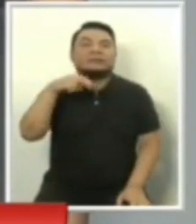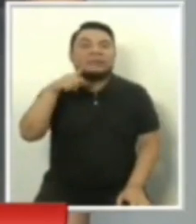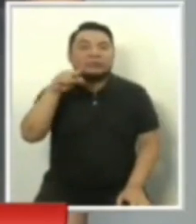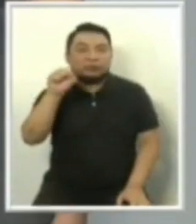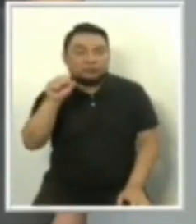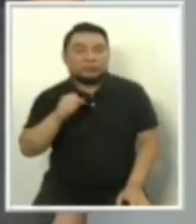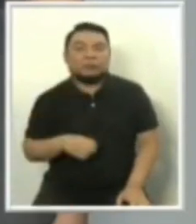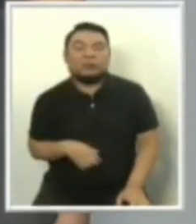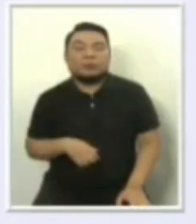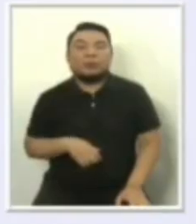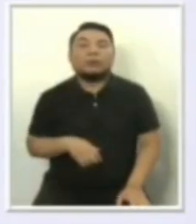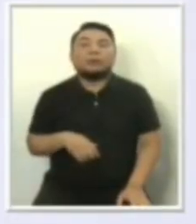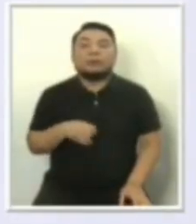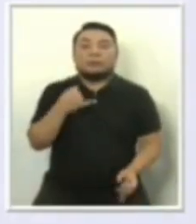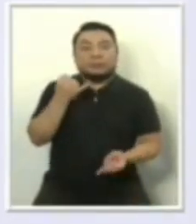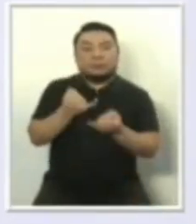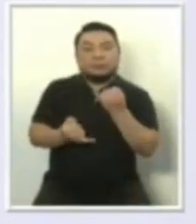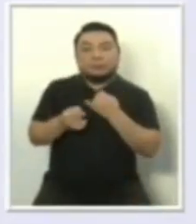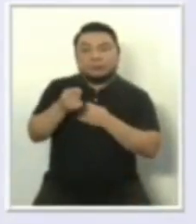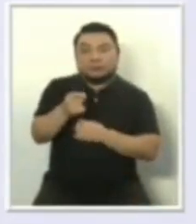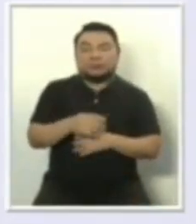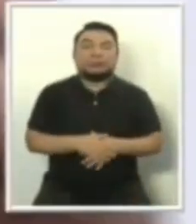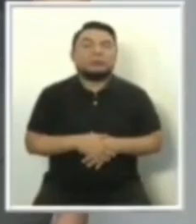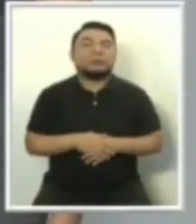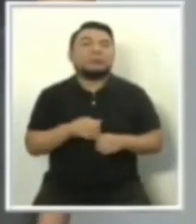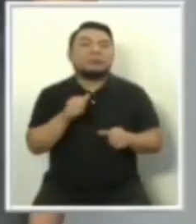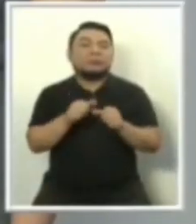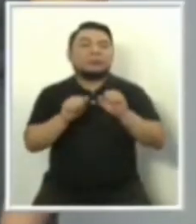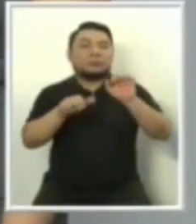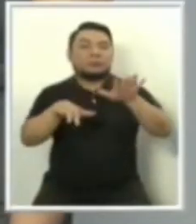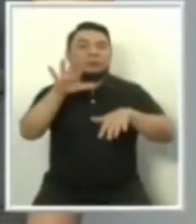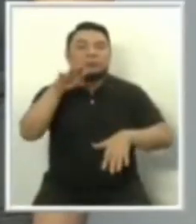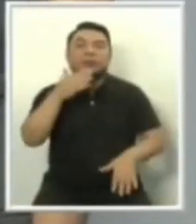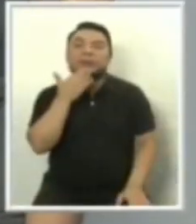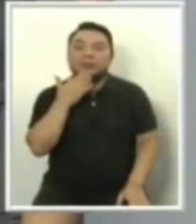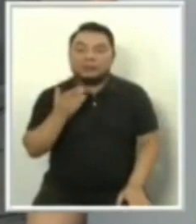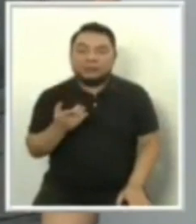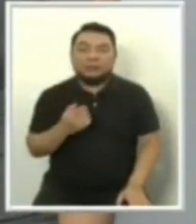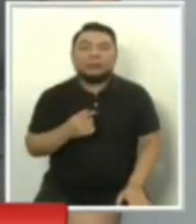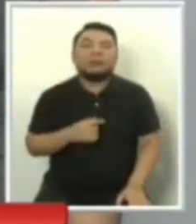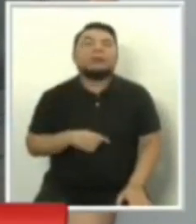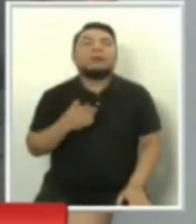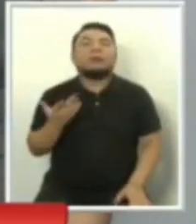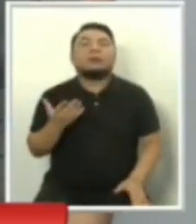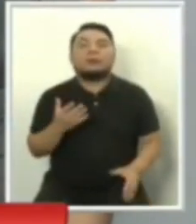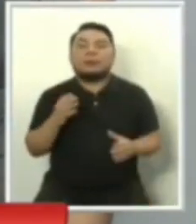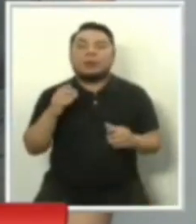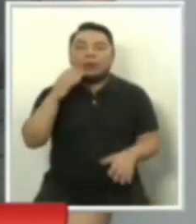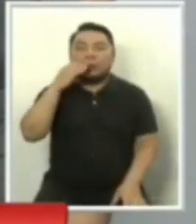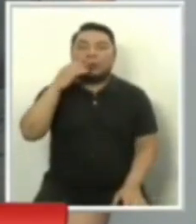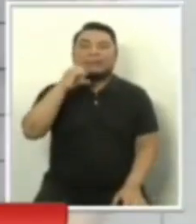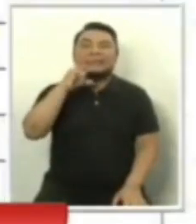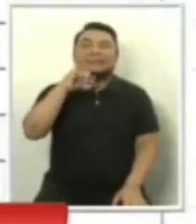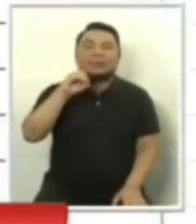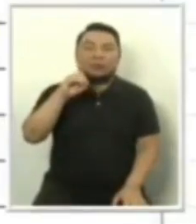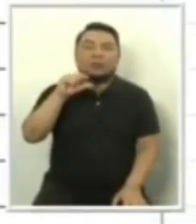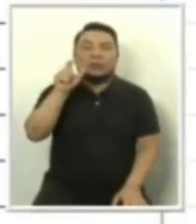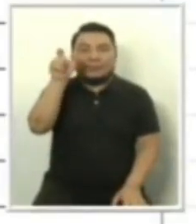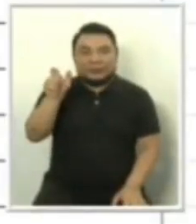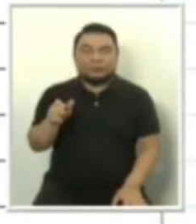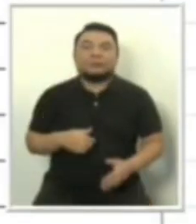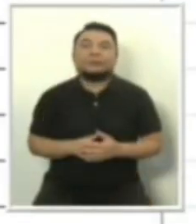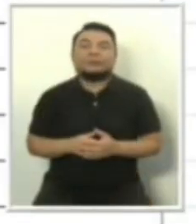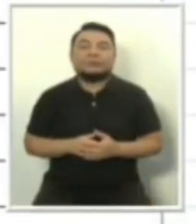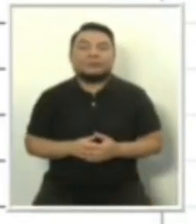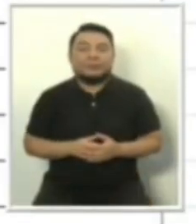terminamos este bloque con el número 15, que es el Renacimiento Unido Nacional, Ciro Galvez. Entonces, repasamos el primer